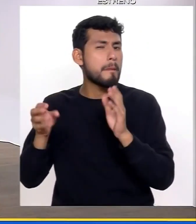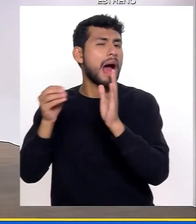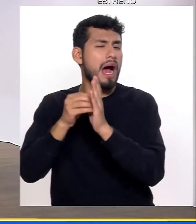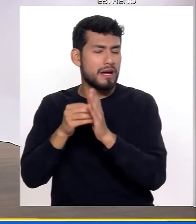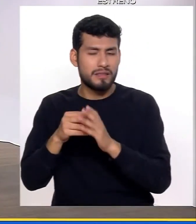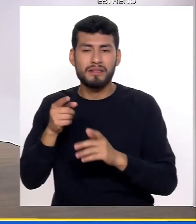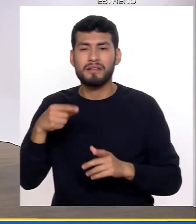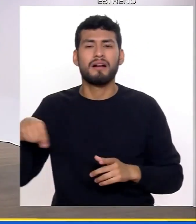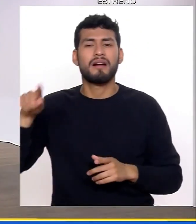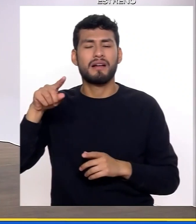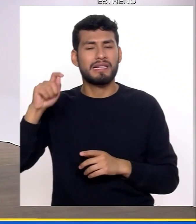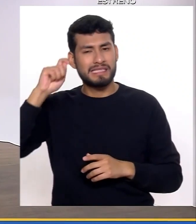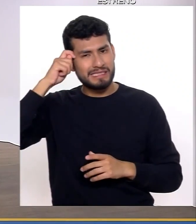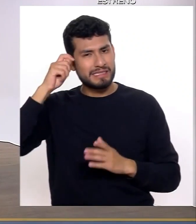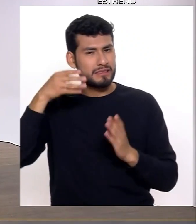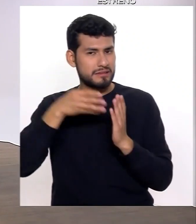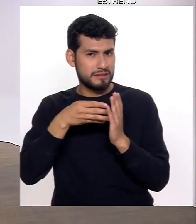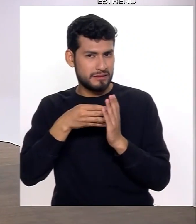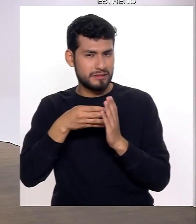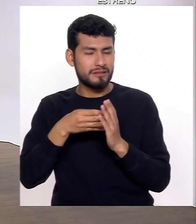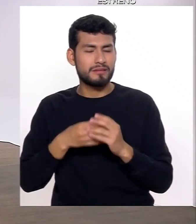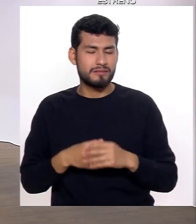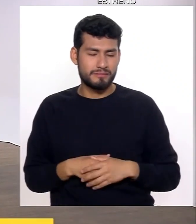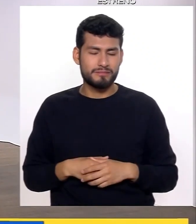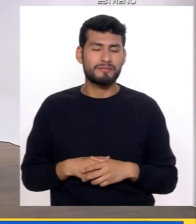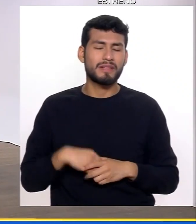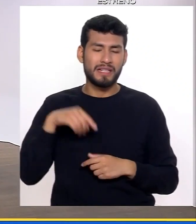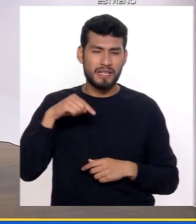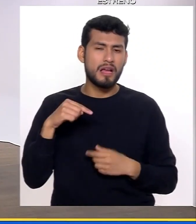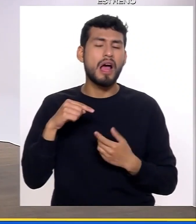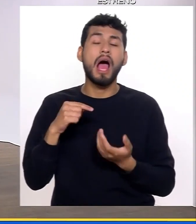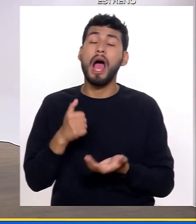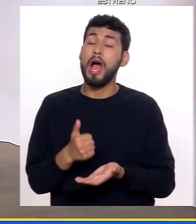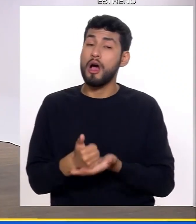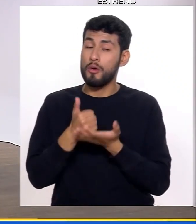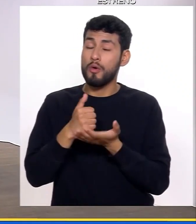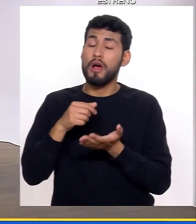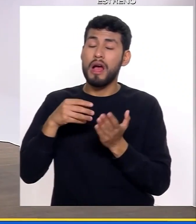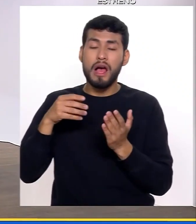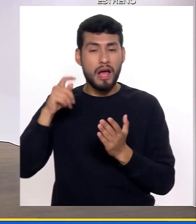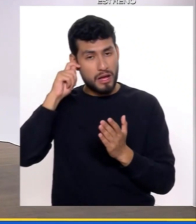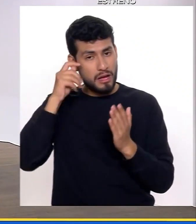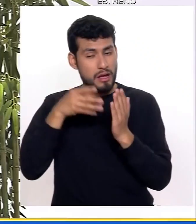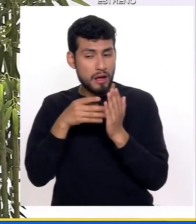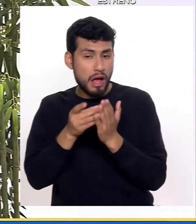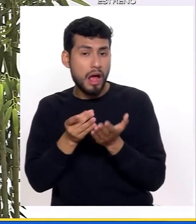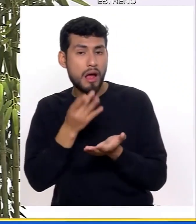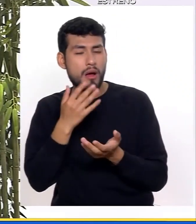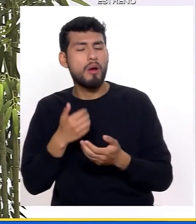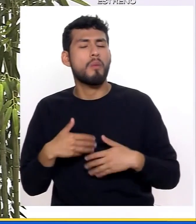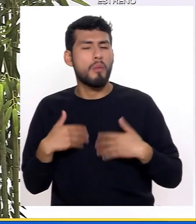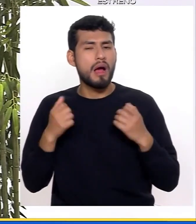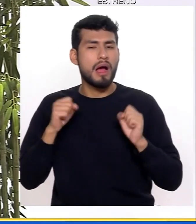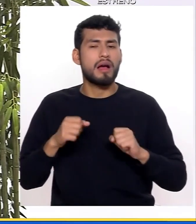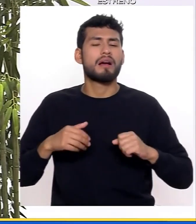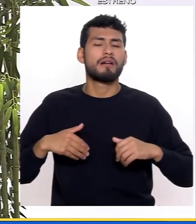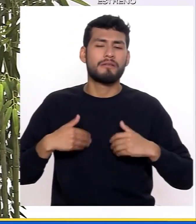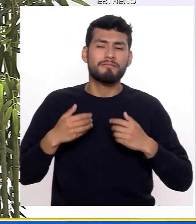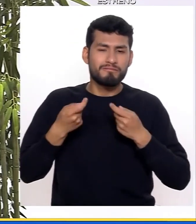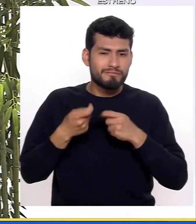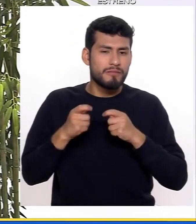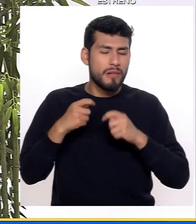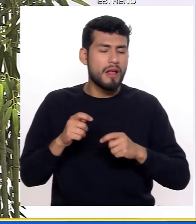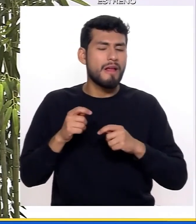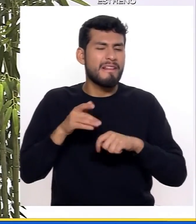al psiquiatra, ¿no? Claro. Y esto también va a ayudar muchísimo para tratar de identificar lo más tempranamente posible y